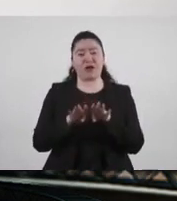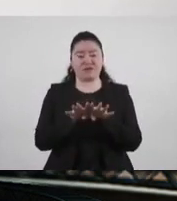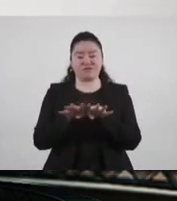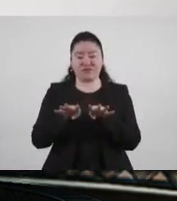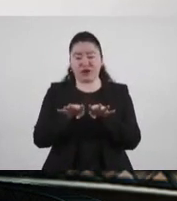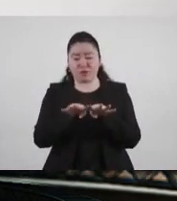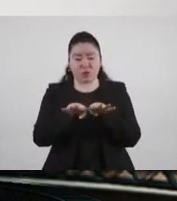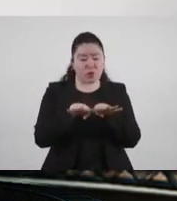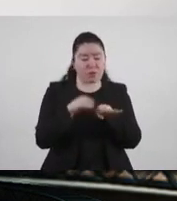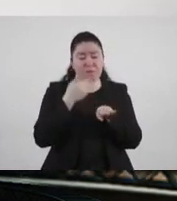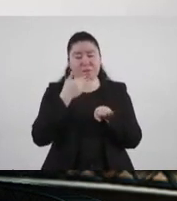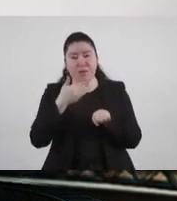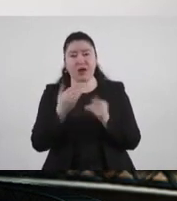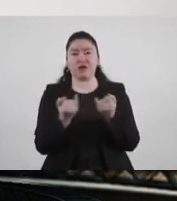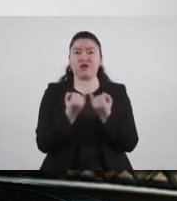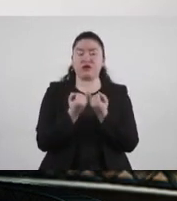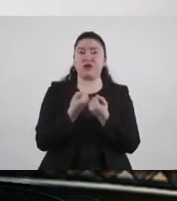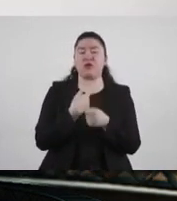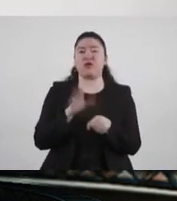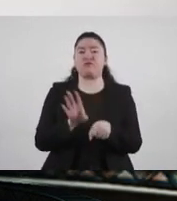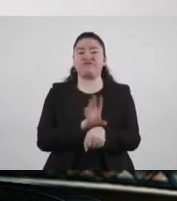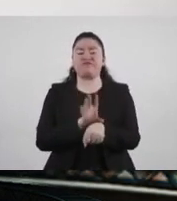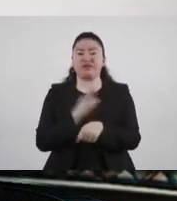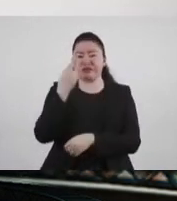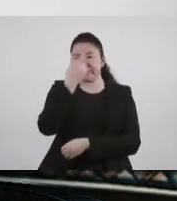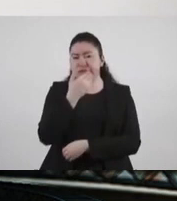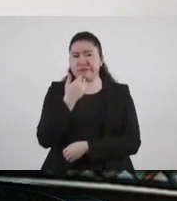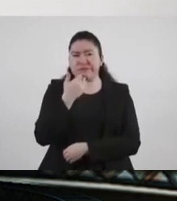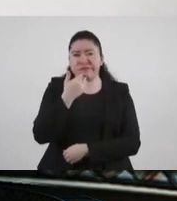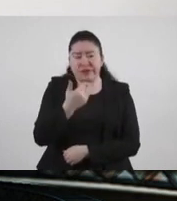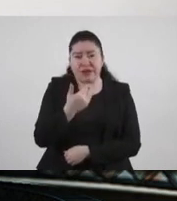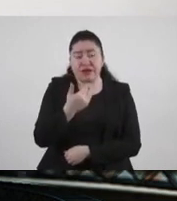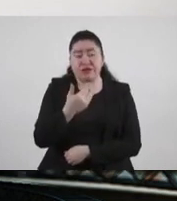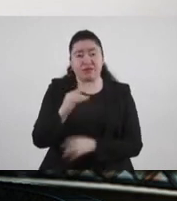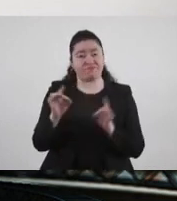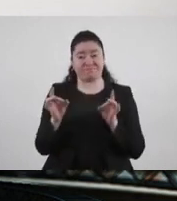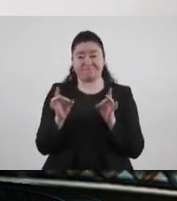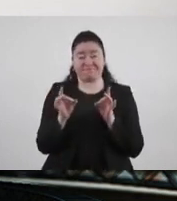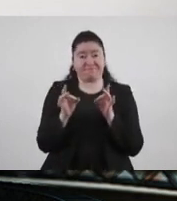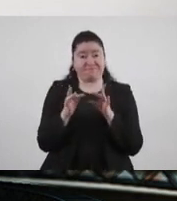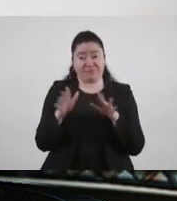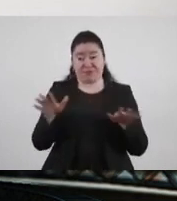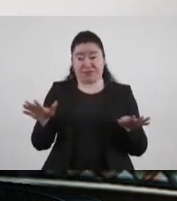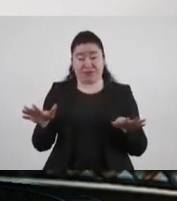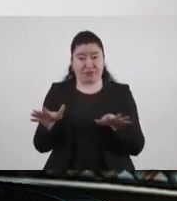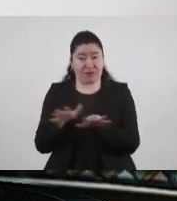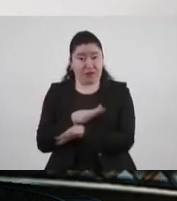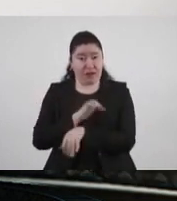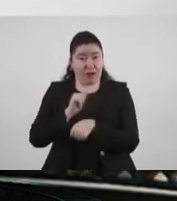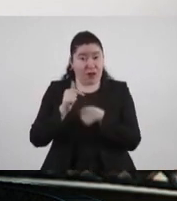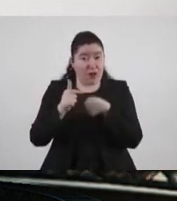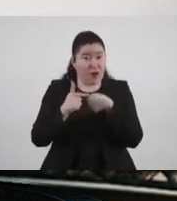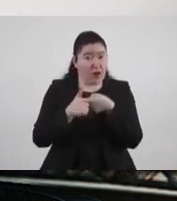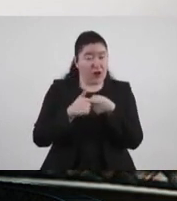la calibración de los aparatos de vía, cualquier cambio o cualquier